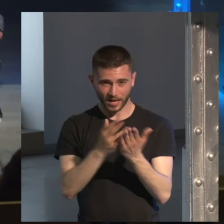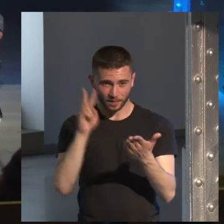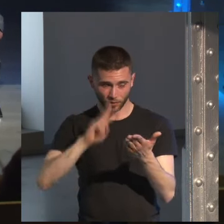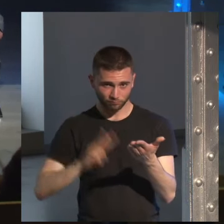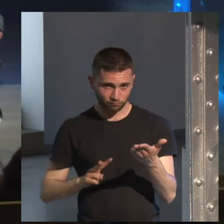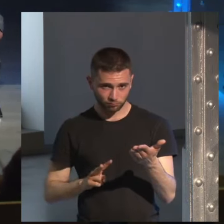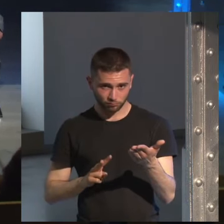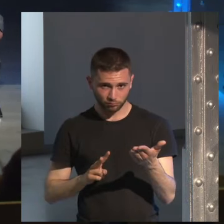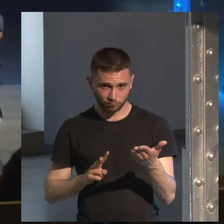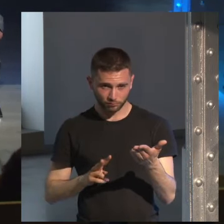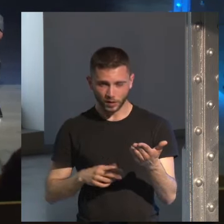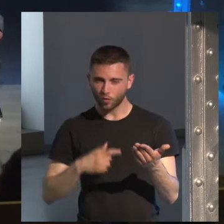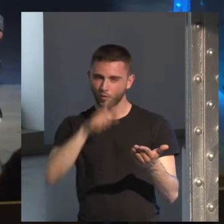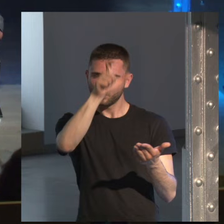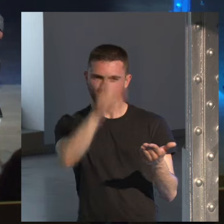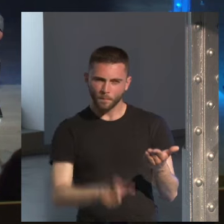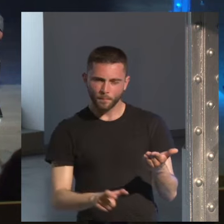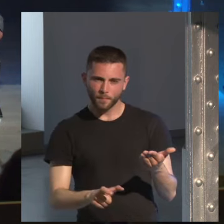también era un hombre con una maldad